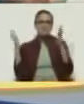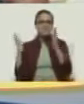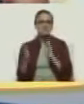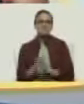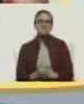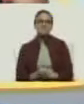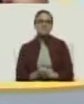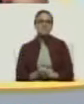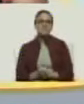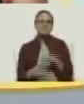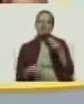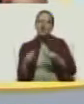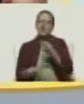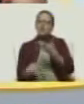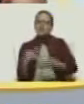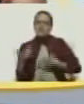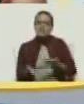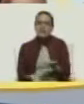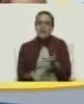¿cómo están los dolores?